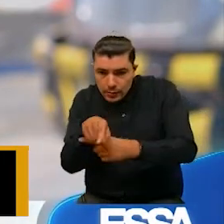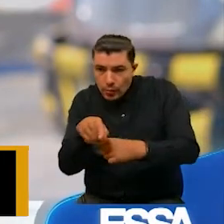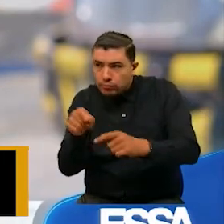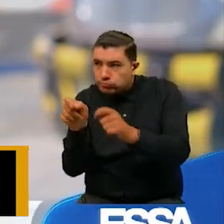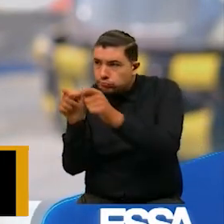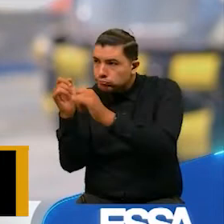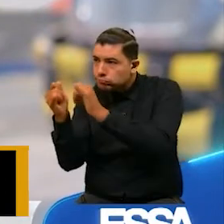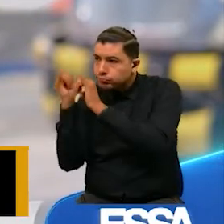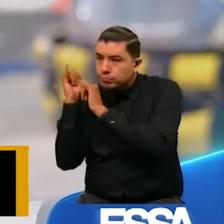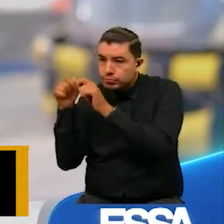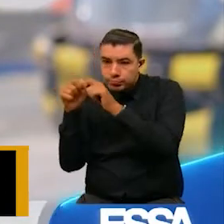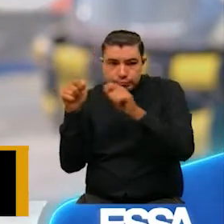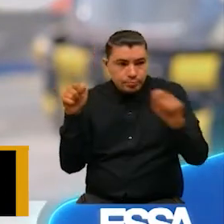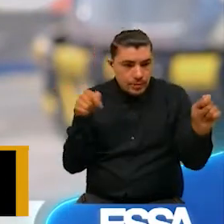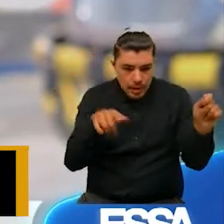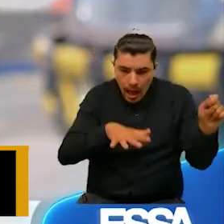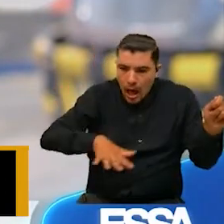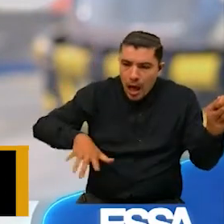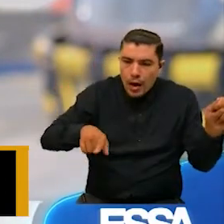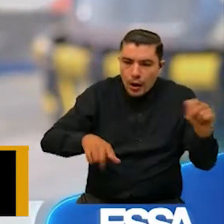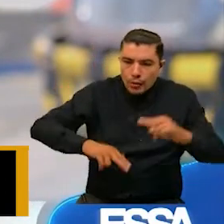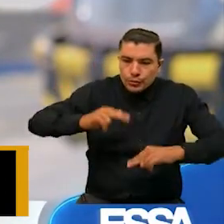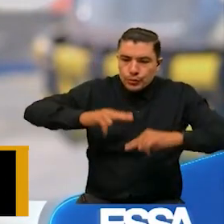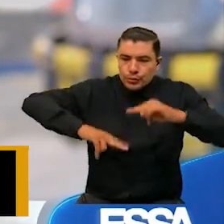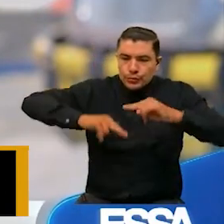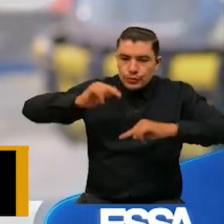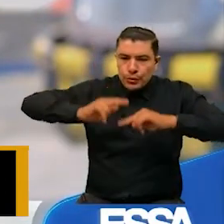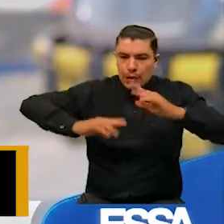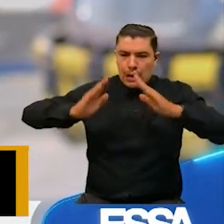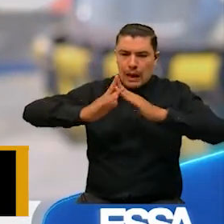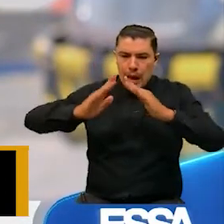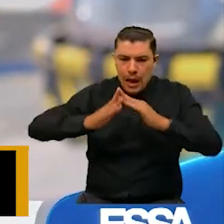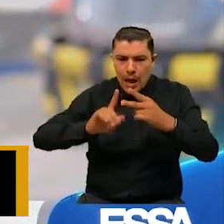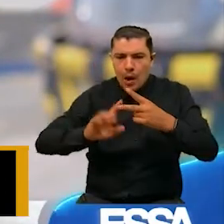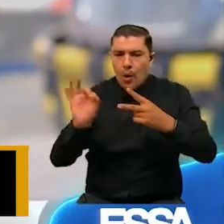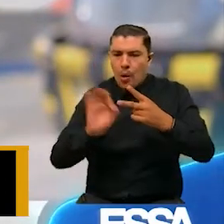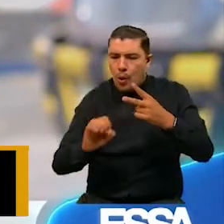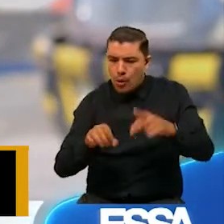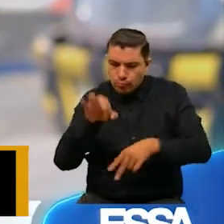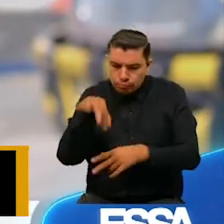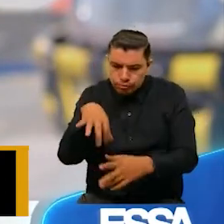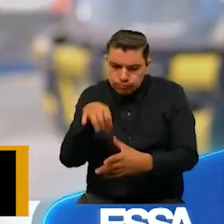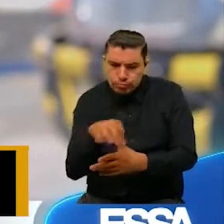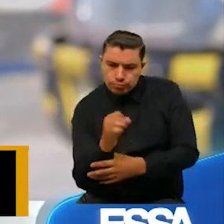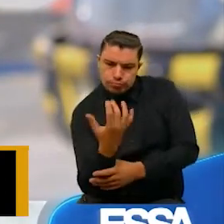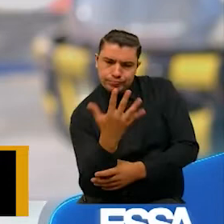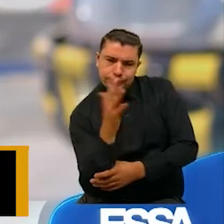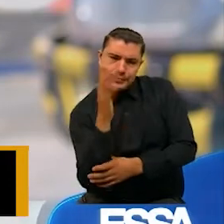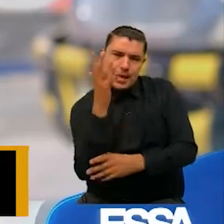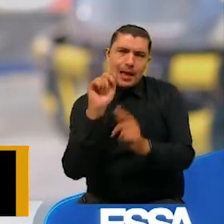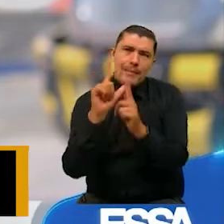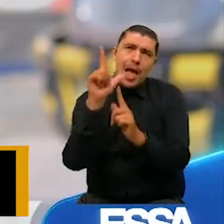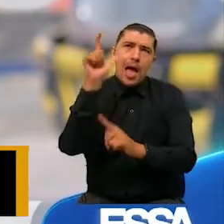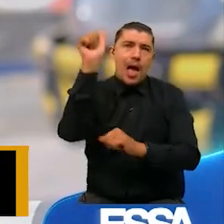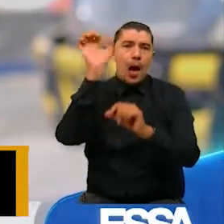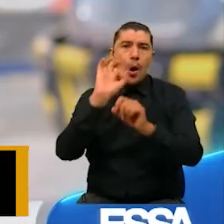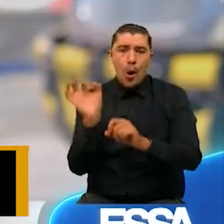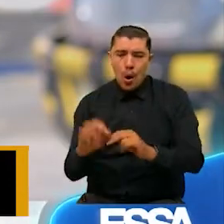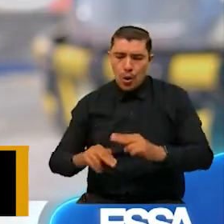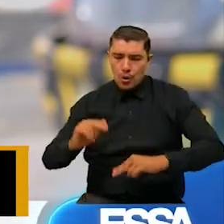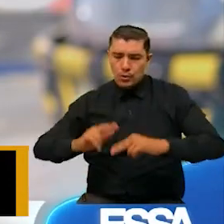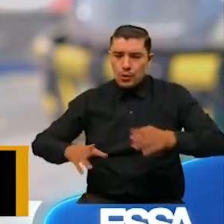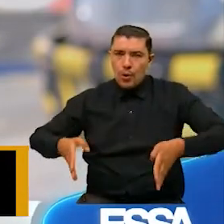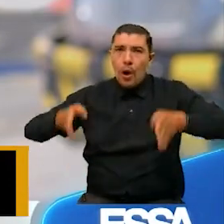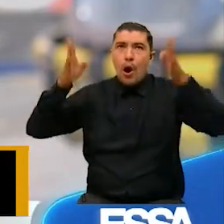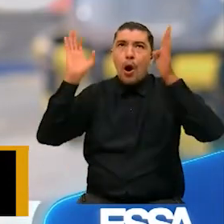no se pueden sembrar árboles altos de gran altura, no se pueden edificios, construcciones,